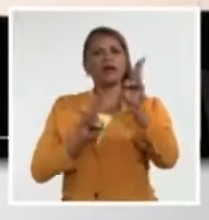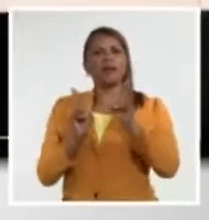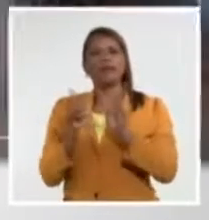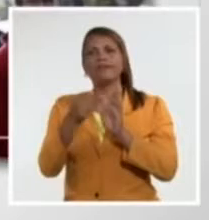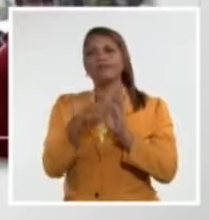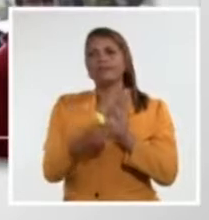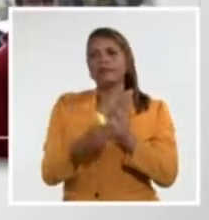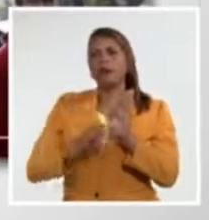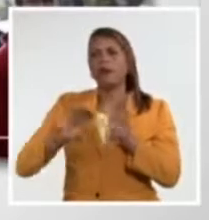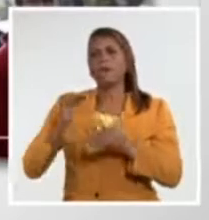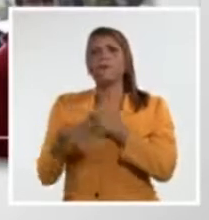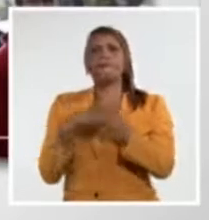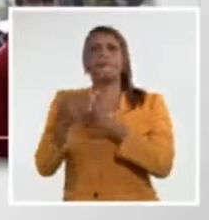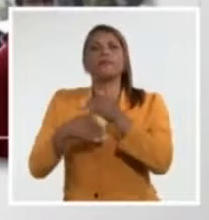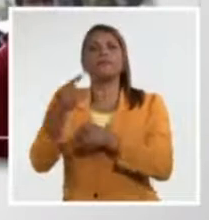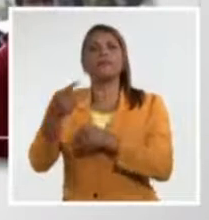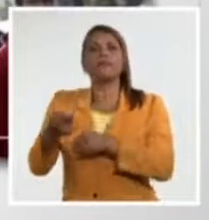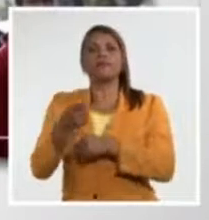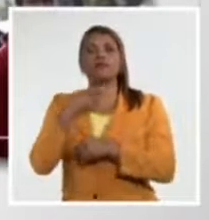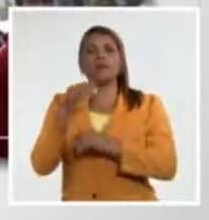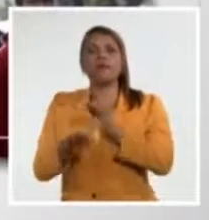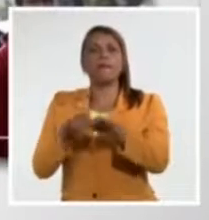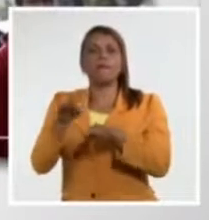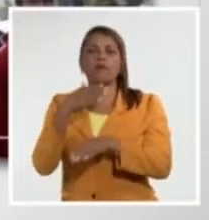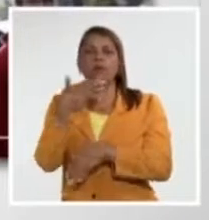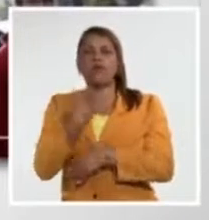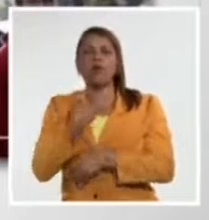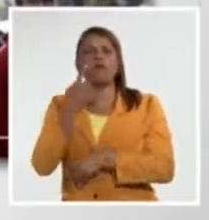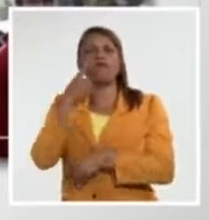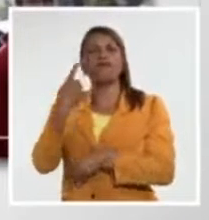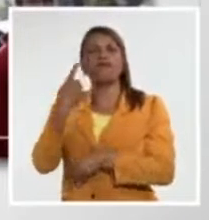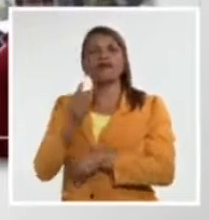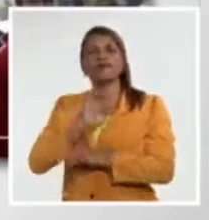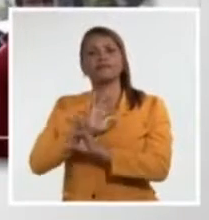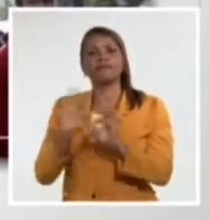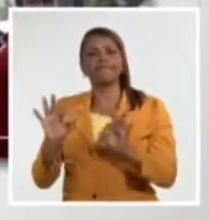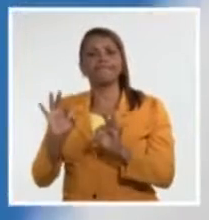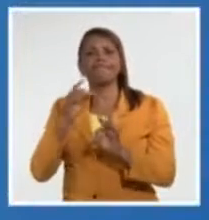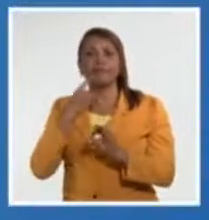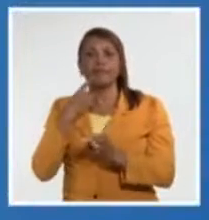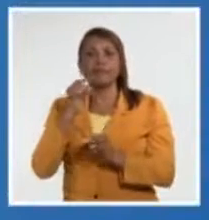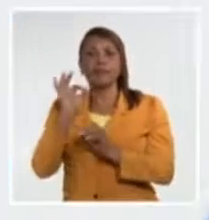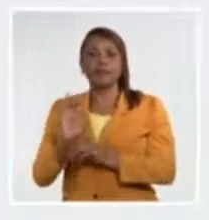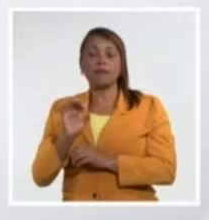¿Cuáles son los próximos pasos? ¿Cómo evalúan los expertos el resultado de la COP27?